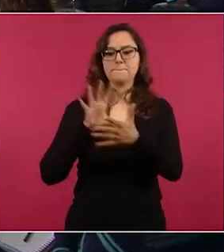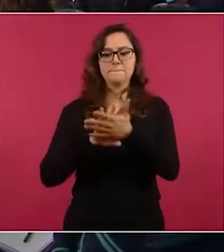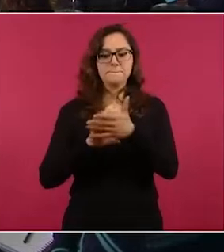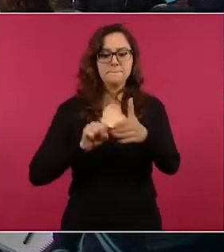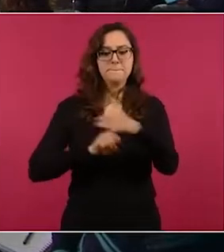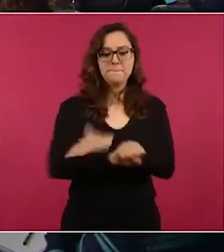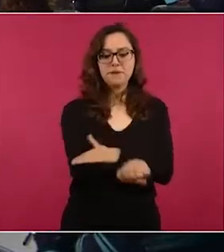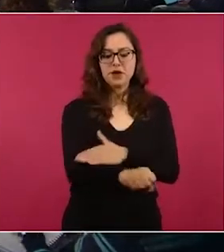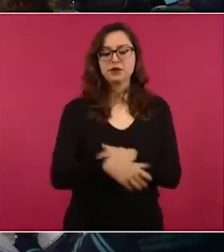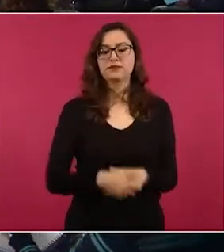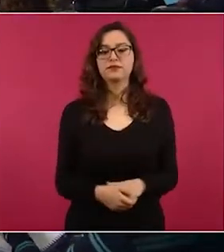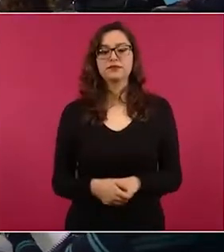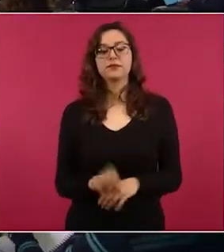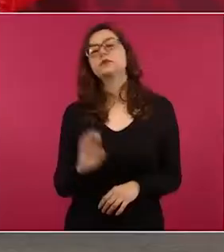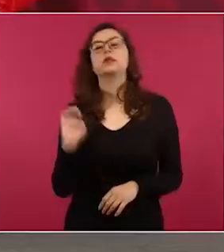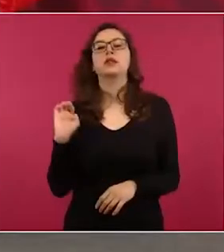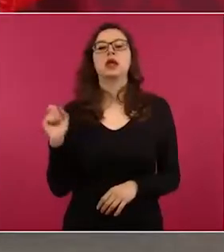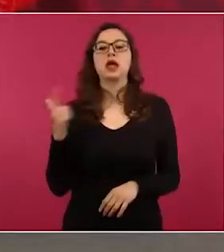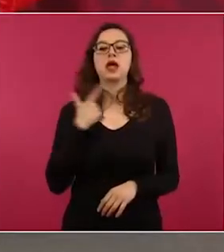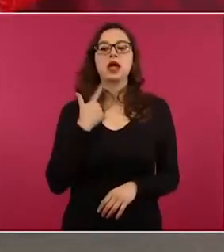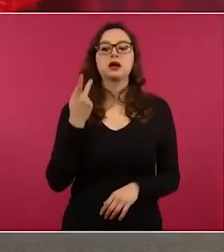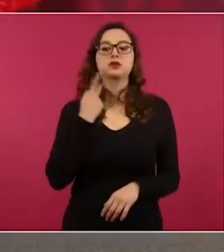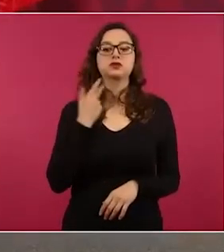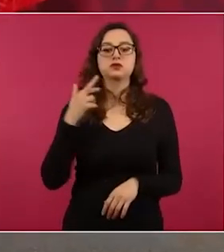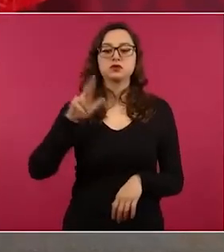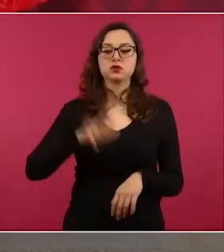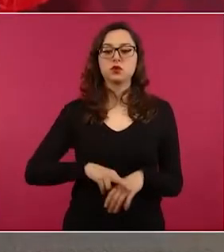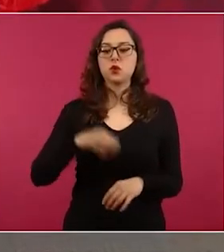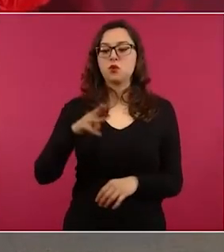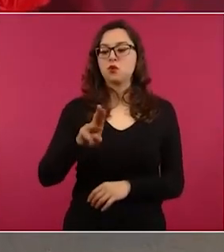Murillo Cara.